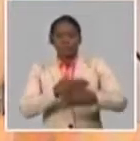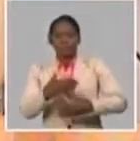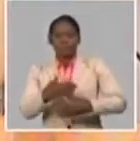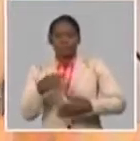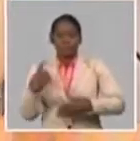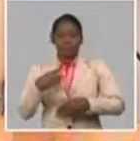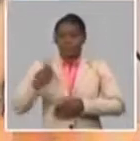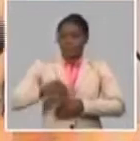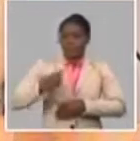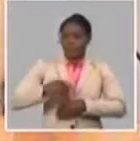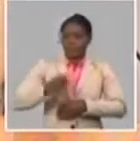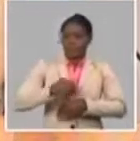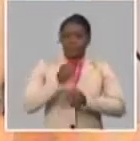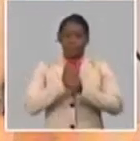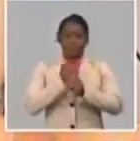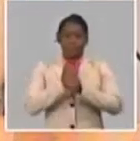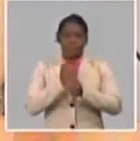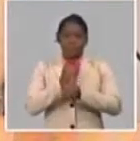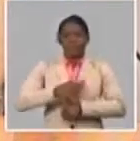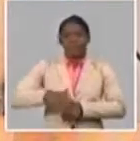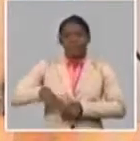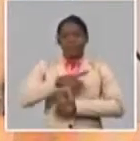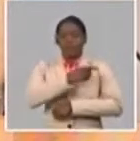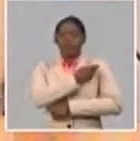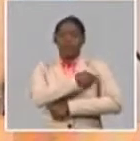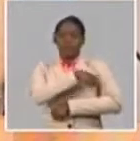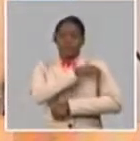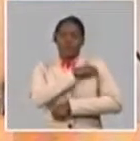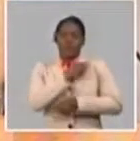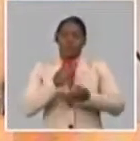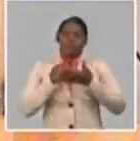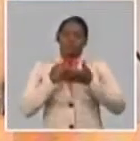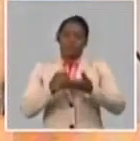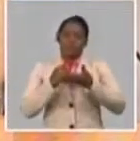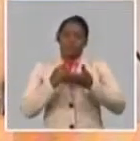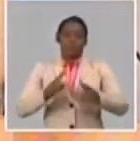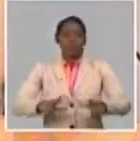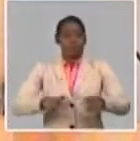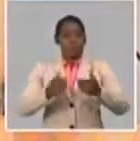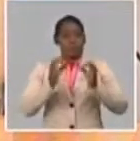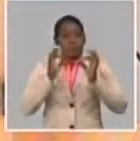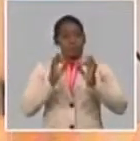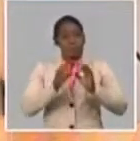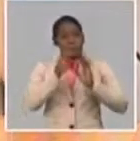tenido, pues ponernos al servicio de nuestro pueblo y de dar cumplimiento y apoyar esta orientación sanitaria. Gracias.